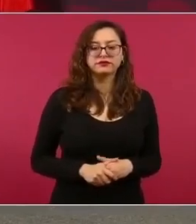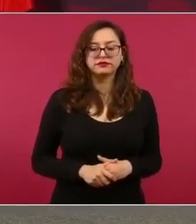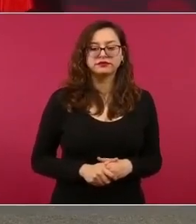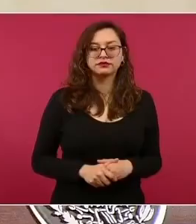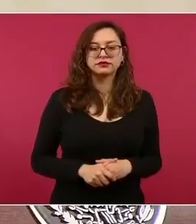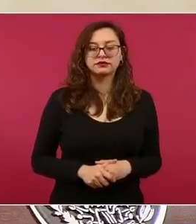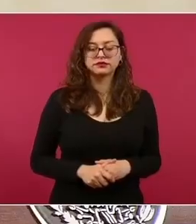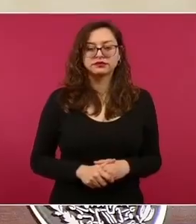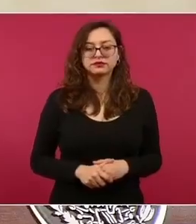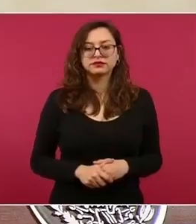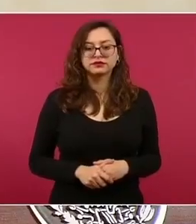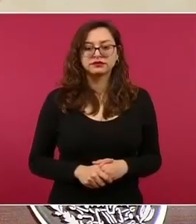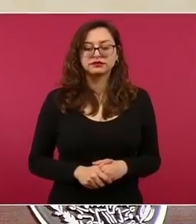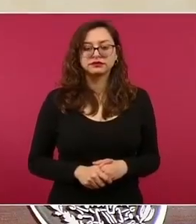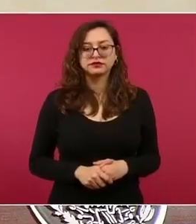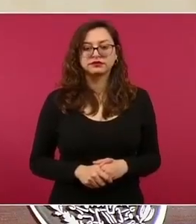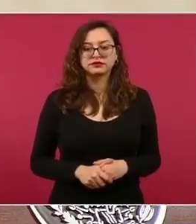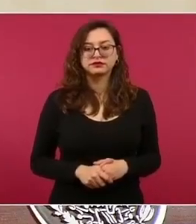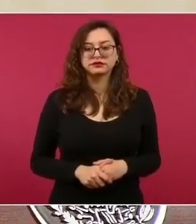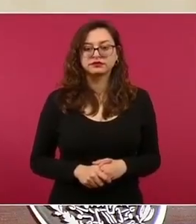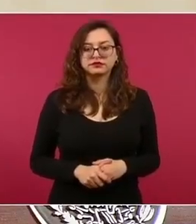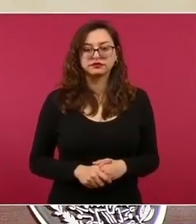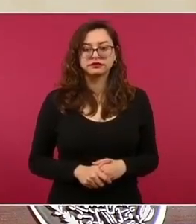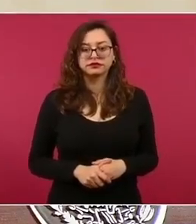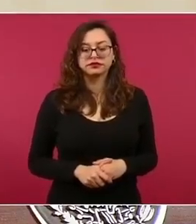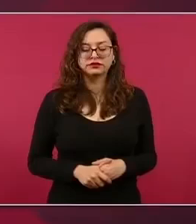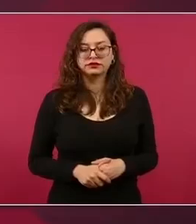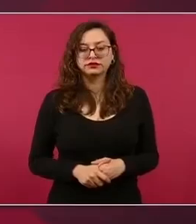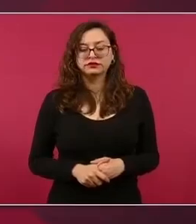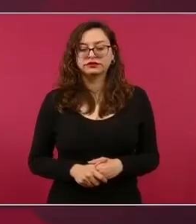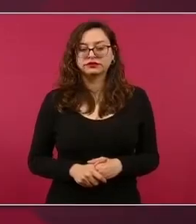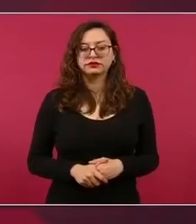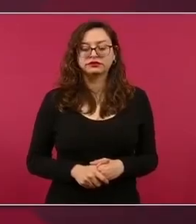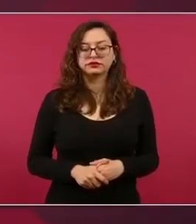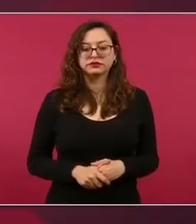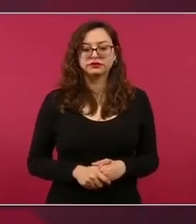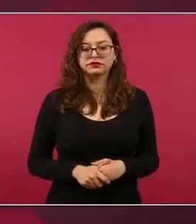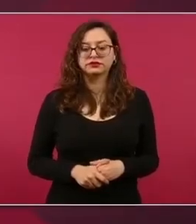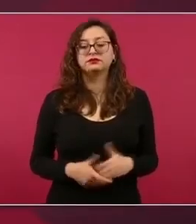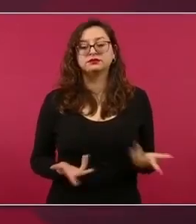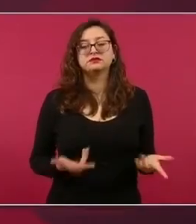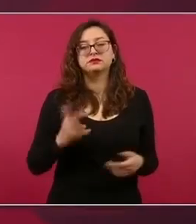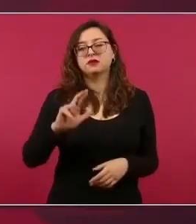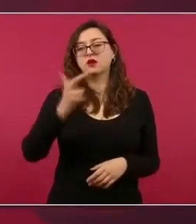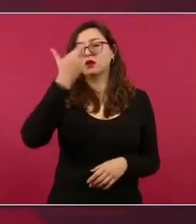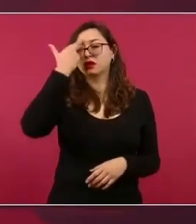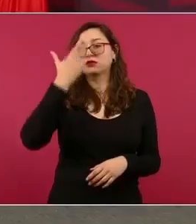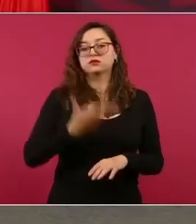antes de esta fiebre de manipulación en la ciudad de México